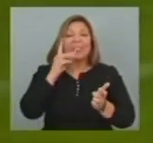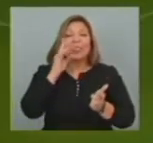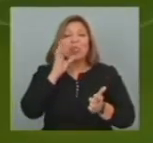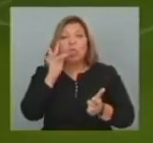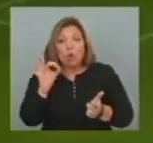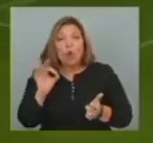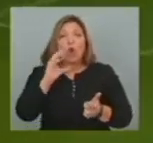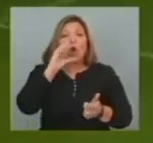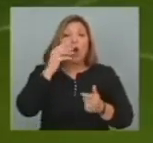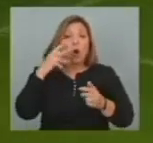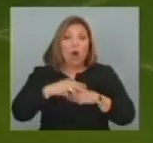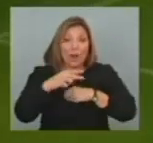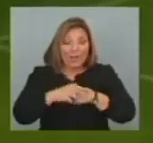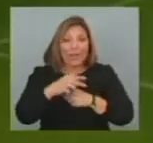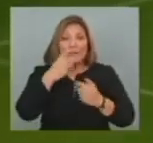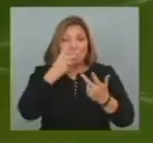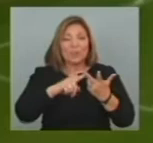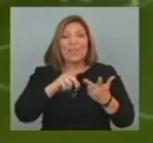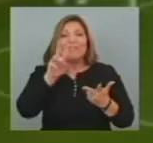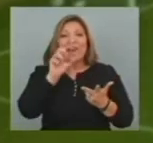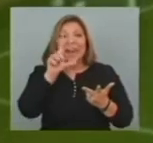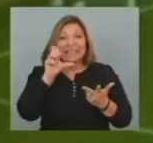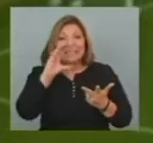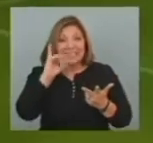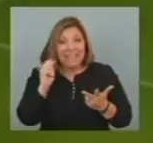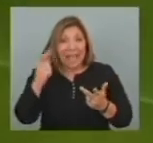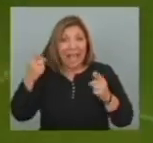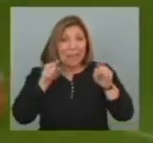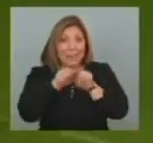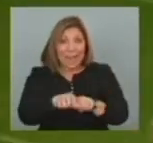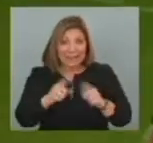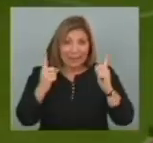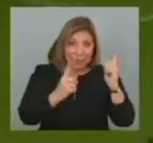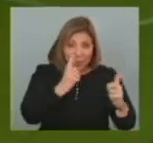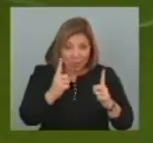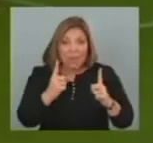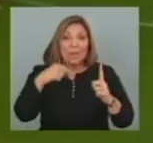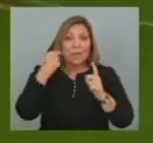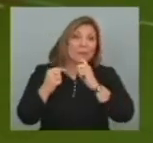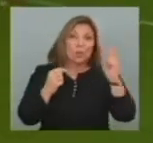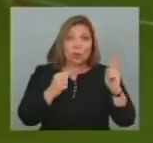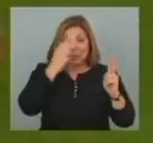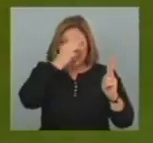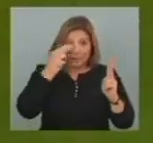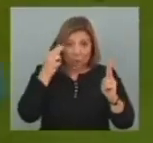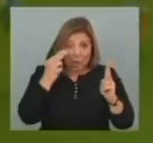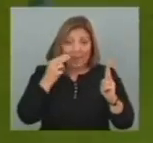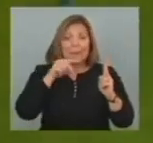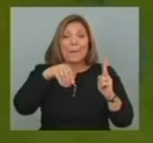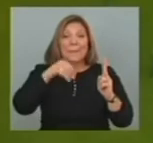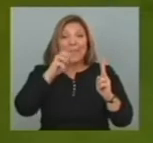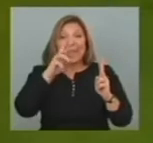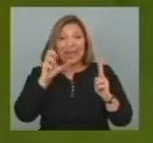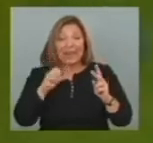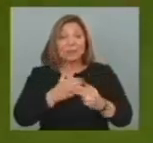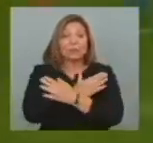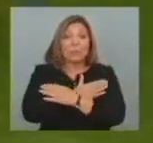Dos tantos De Ener Valencia Para el empate De Melec Y va a aparecer Matías Jadué Para darle la victoria A la Católica Matías Mier El Uruguayo Estuvo